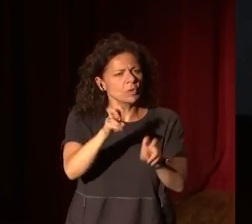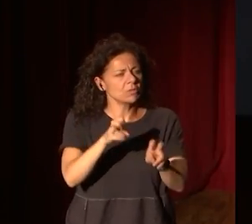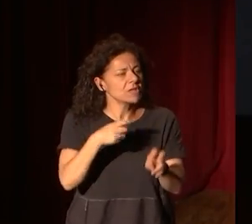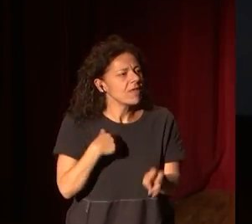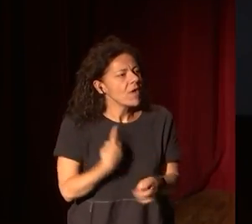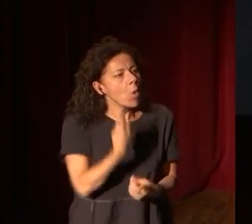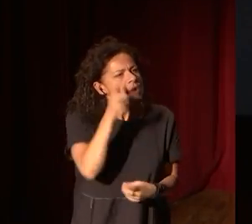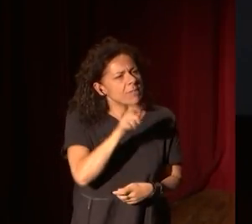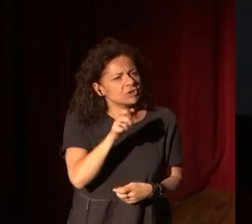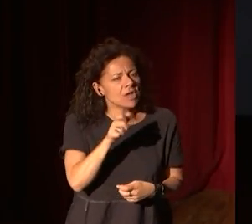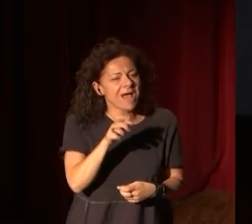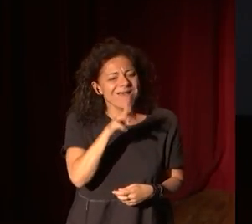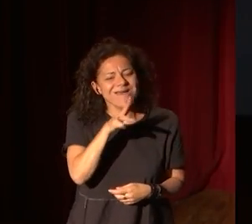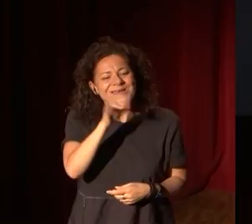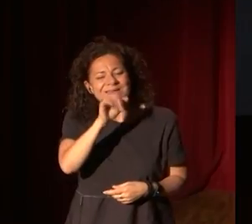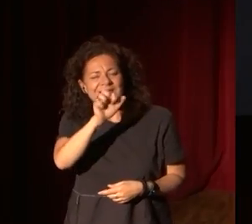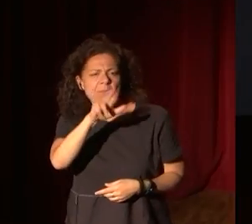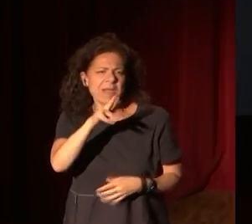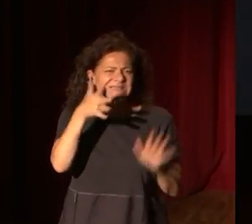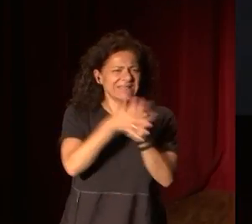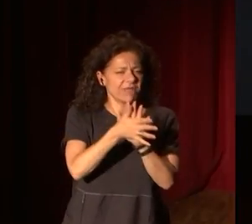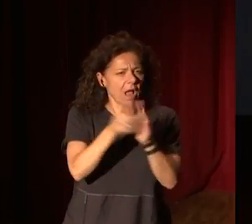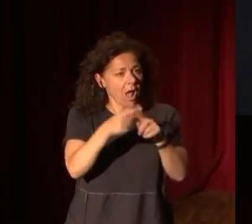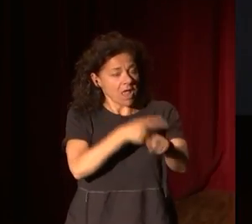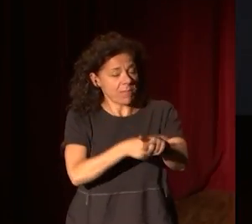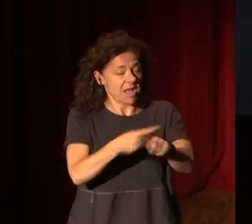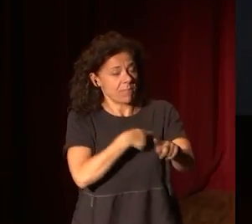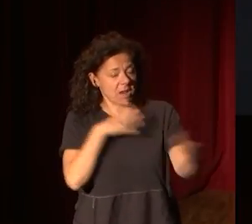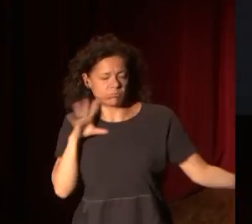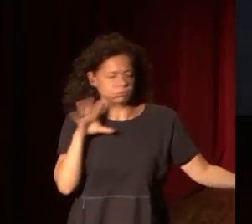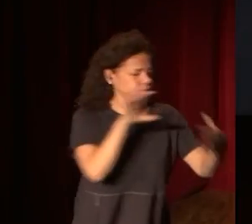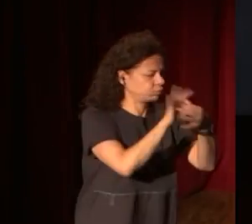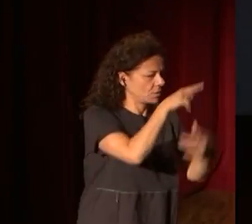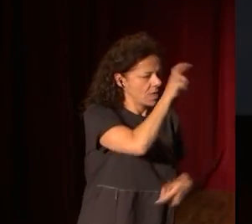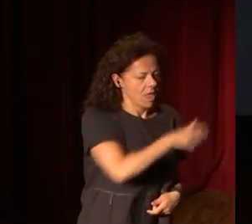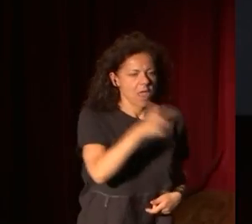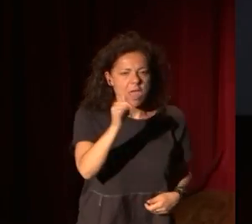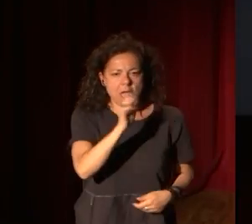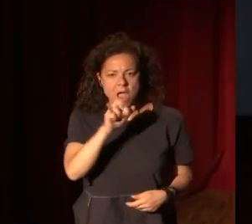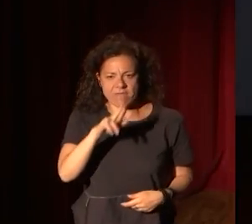hiperconectado, hiper, suena hiperlin, hiper, hiper, hiper. Javier Pantoja, área de desarrollo digital.